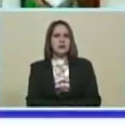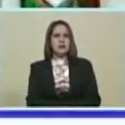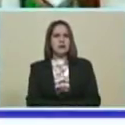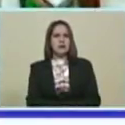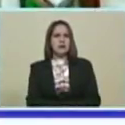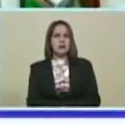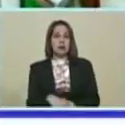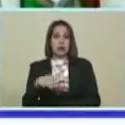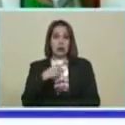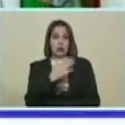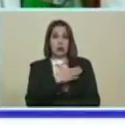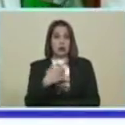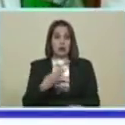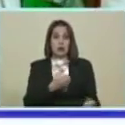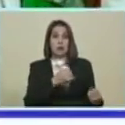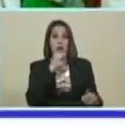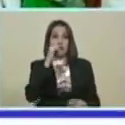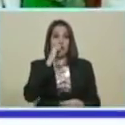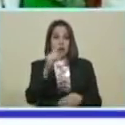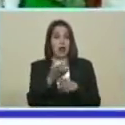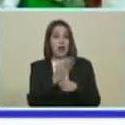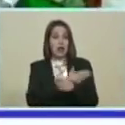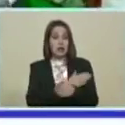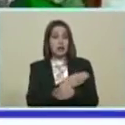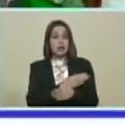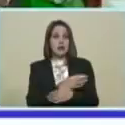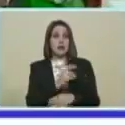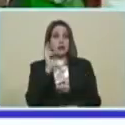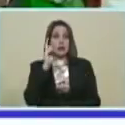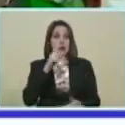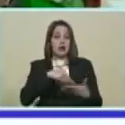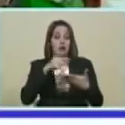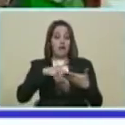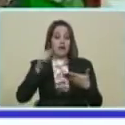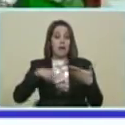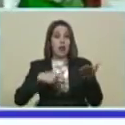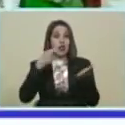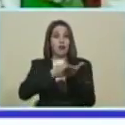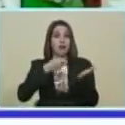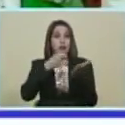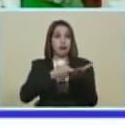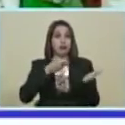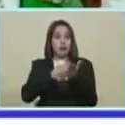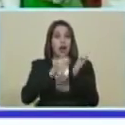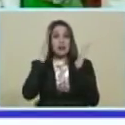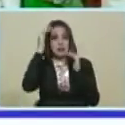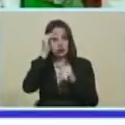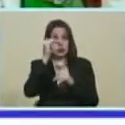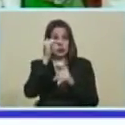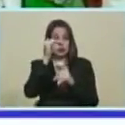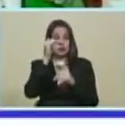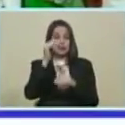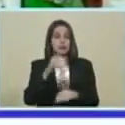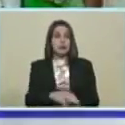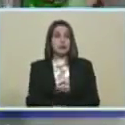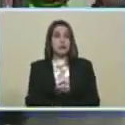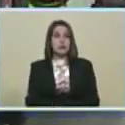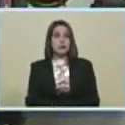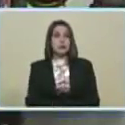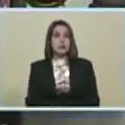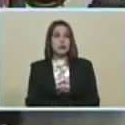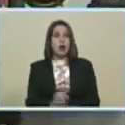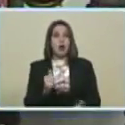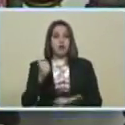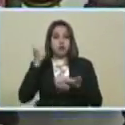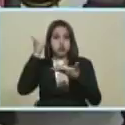yo quiero Anunciar Antes de dar El pase Estoy firmando Los recursos Atención Para el